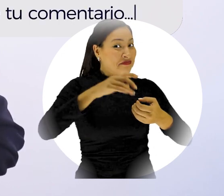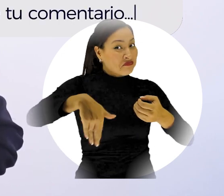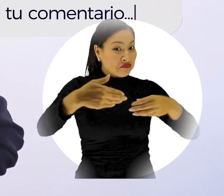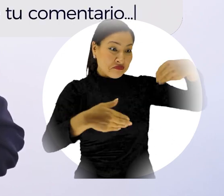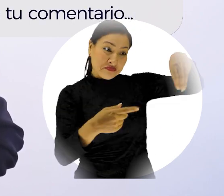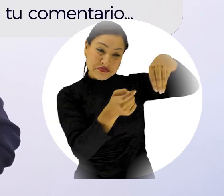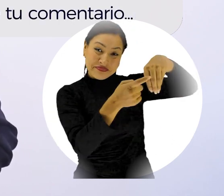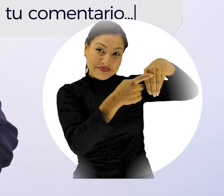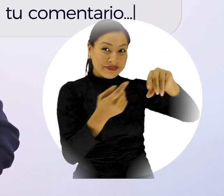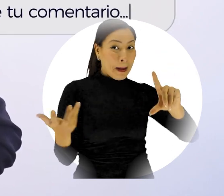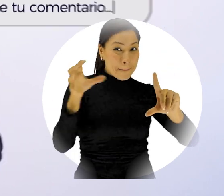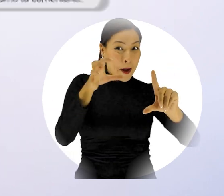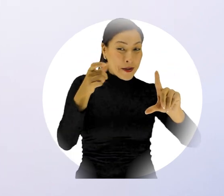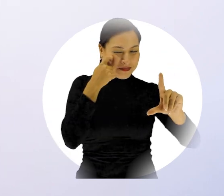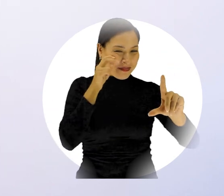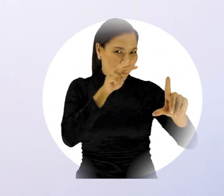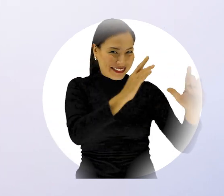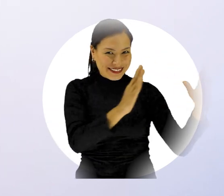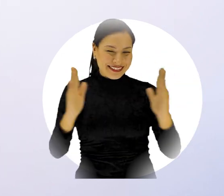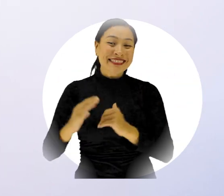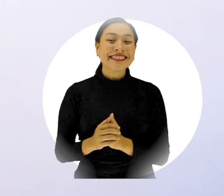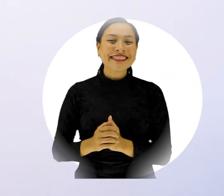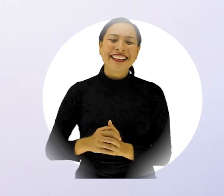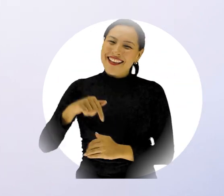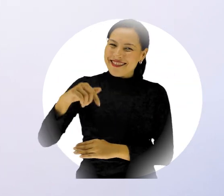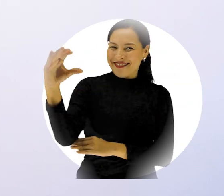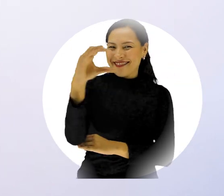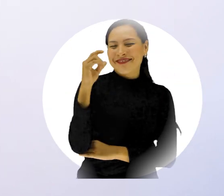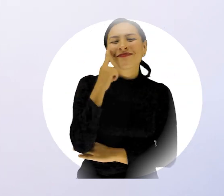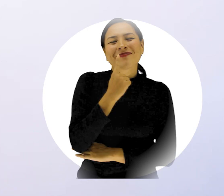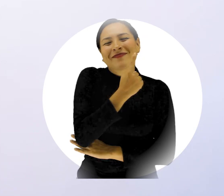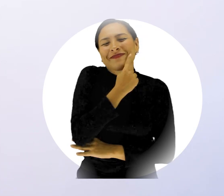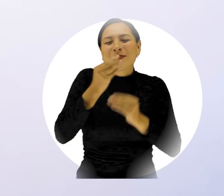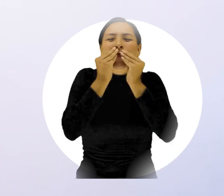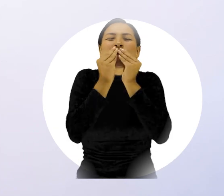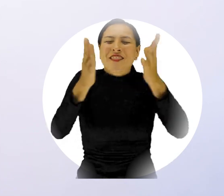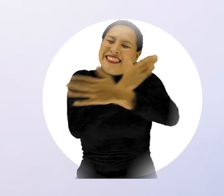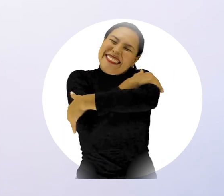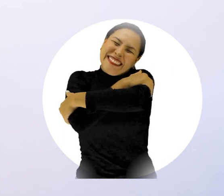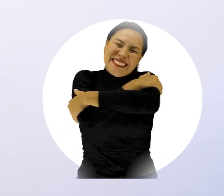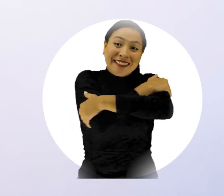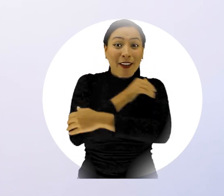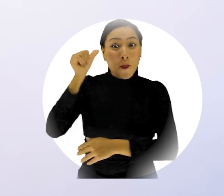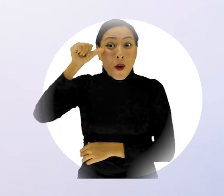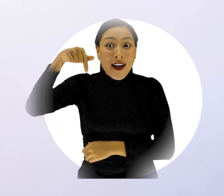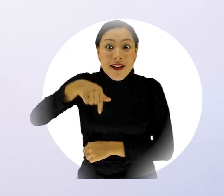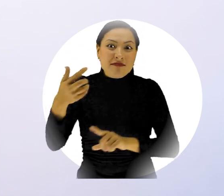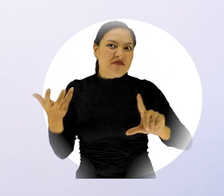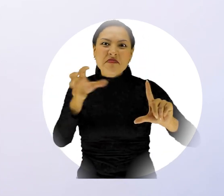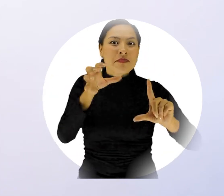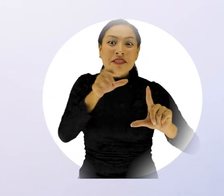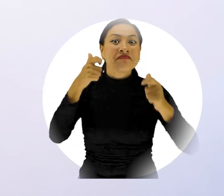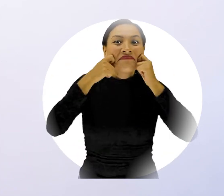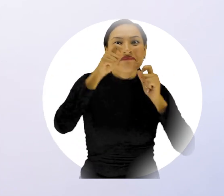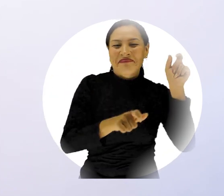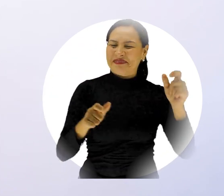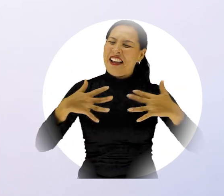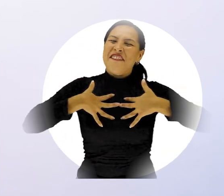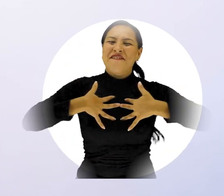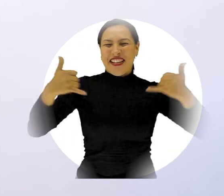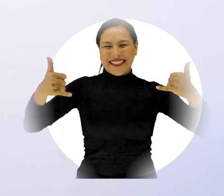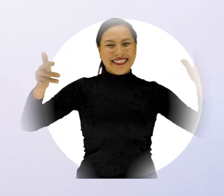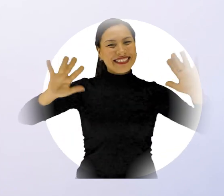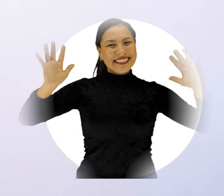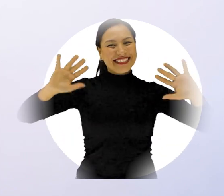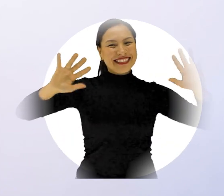perderte de ningún video. Se despiden de Colombia Karen Suárez, les envío un beso, un abrazo gigante y recuerden que este canal está diseñado para seres humanos